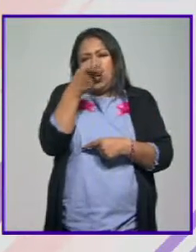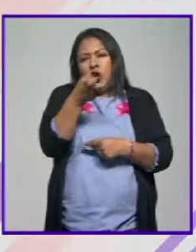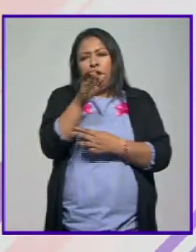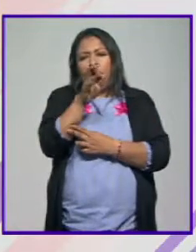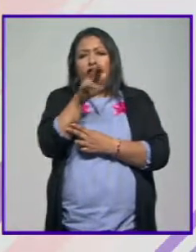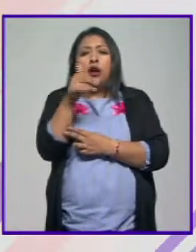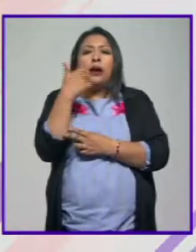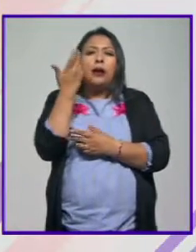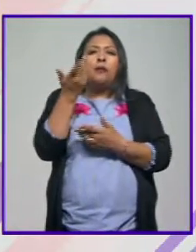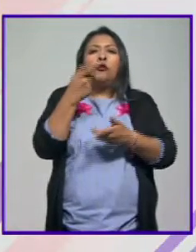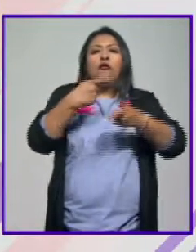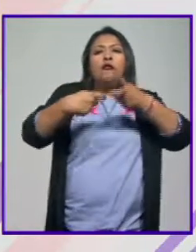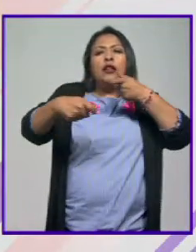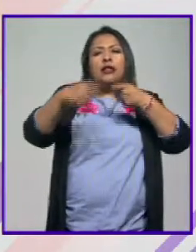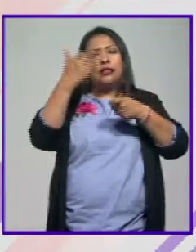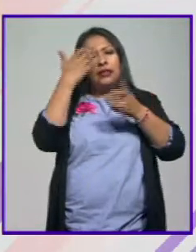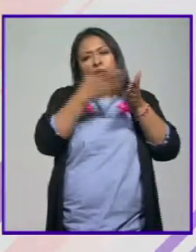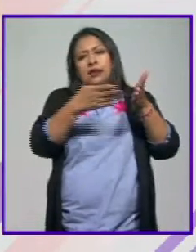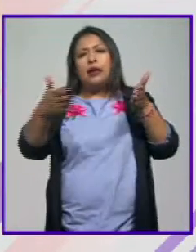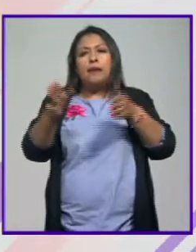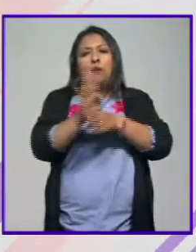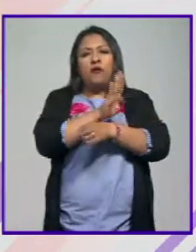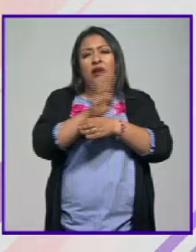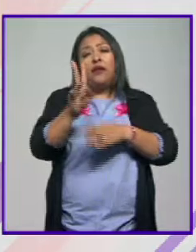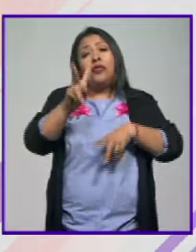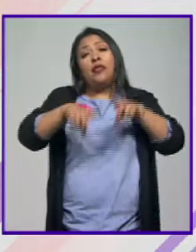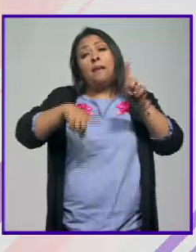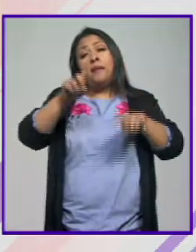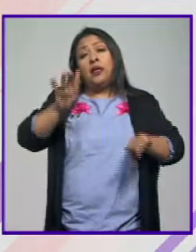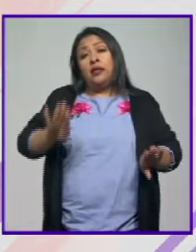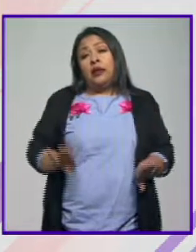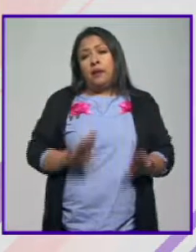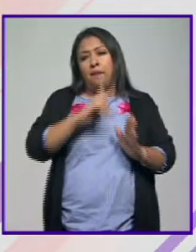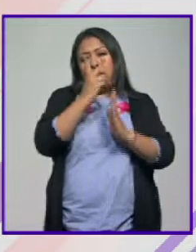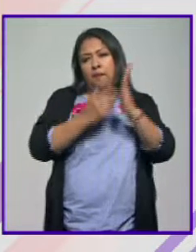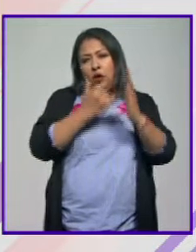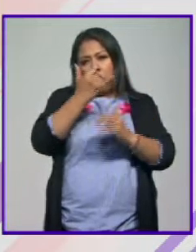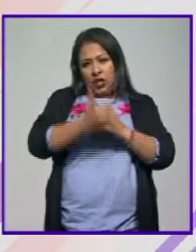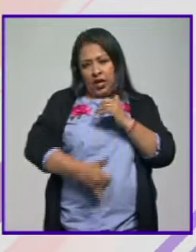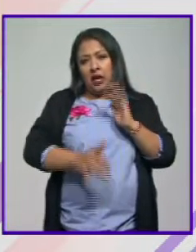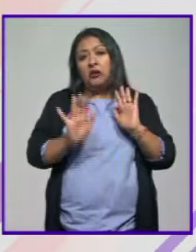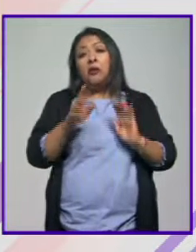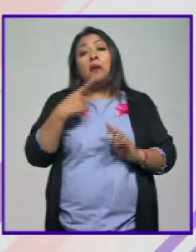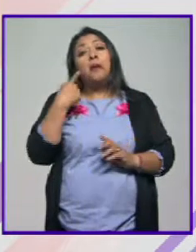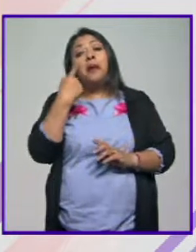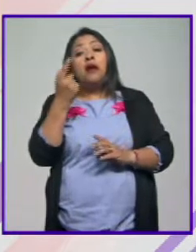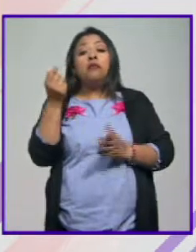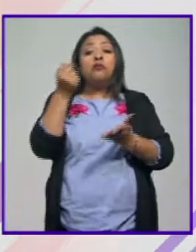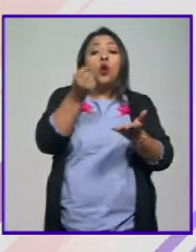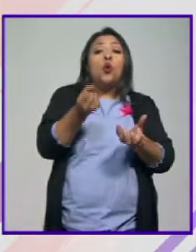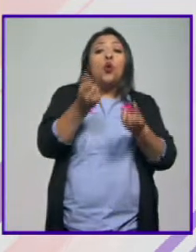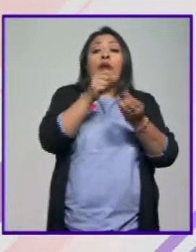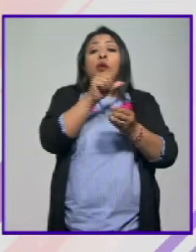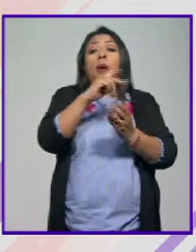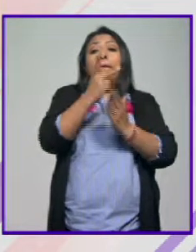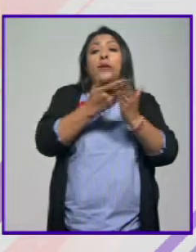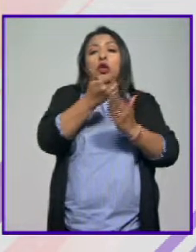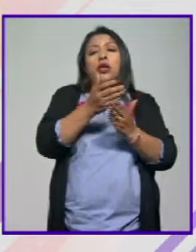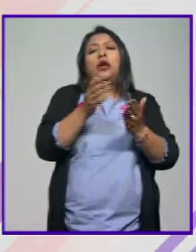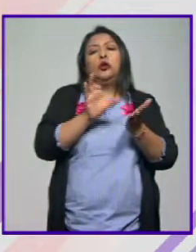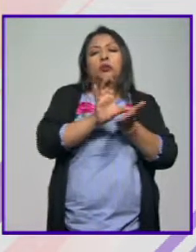proponemos flexibilizar la temporalidad del beneficio según las características del proyecto, considerar montos adaptados al proyecto,